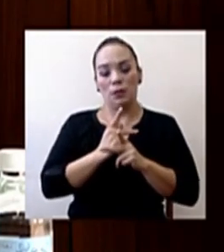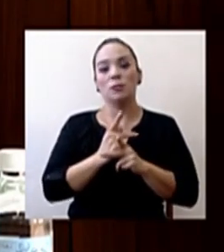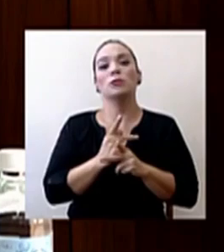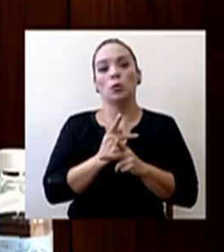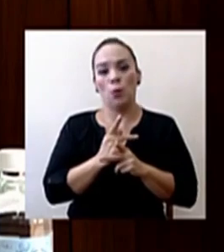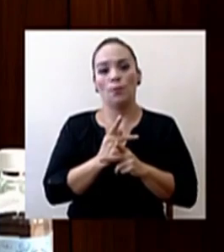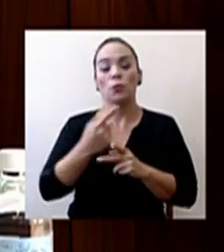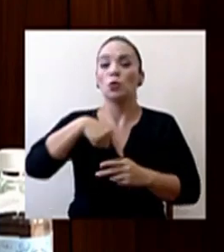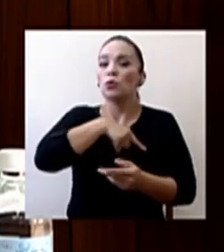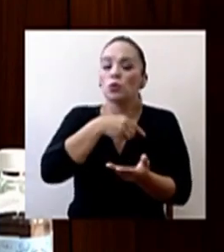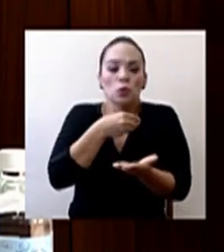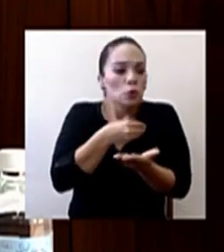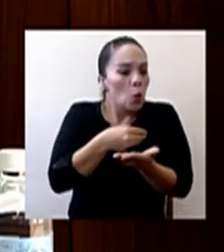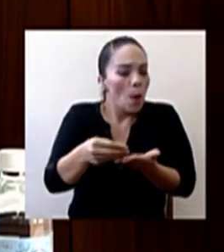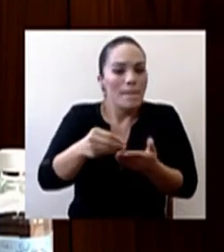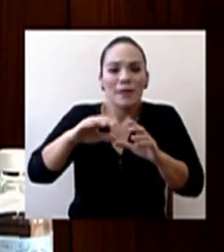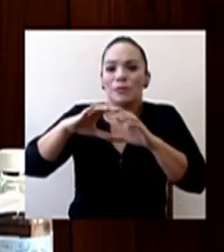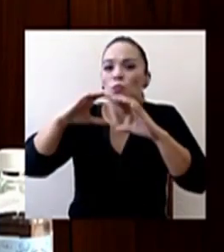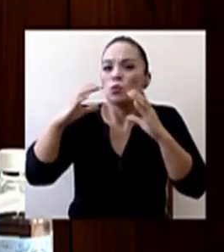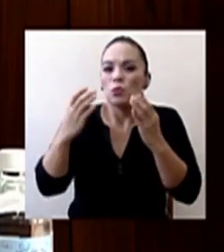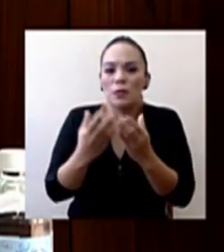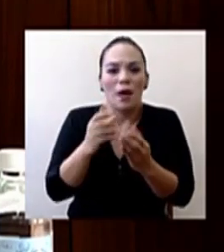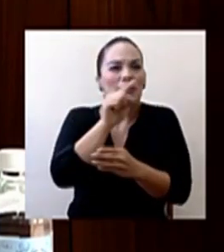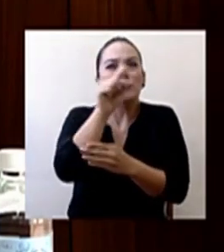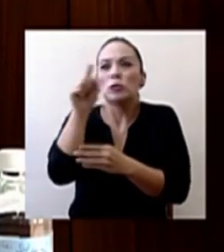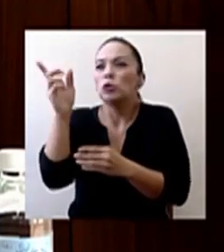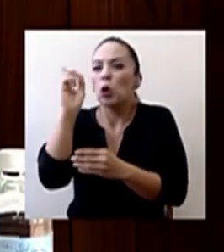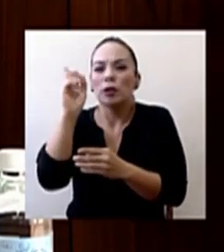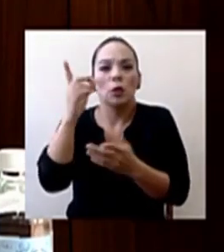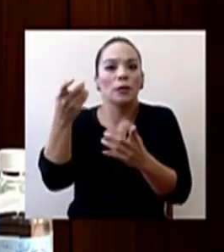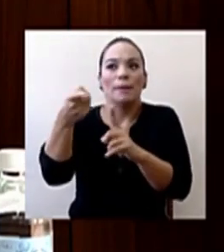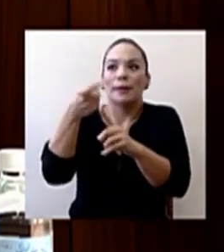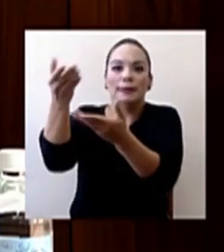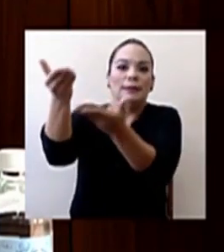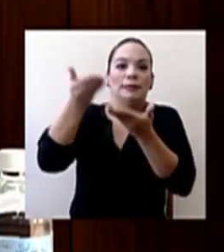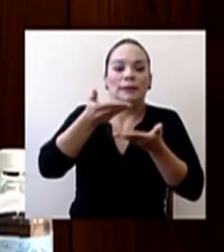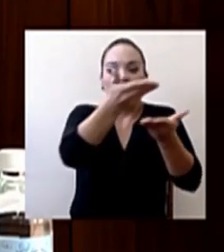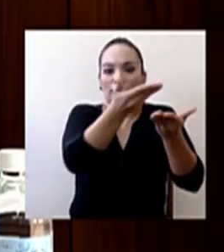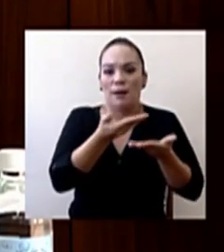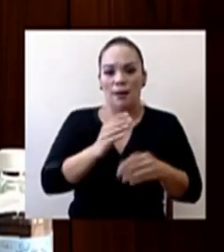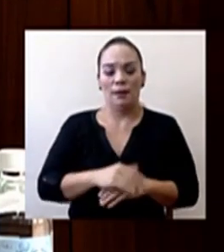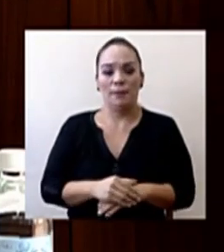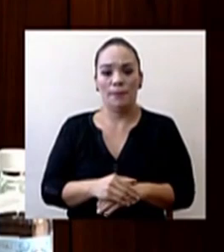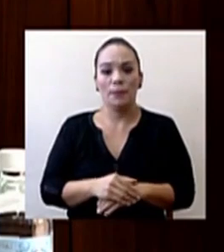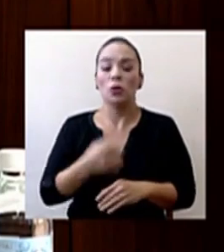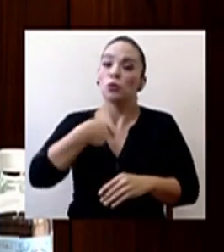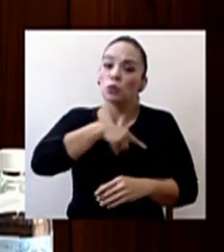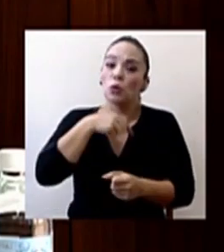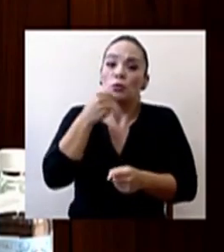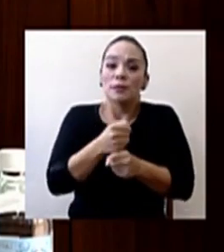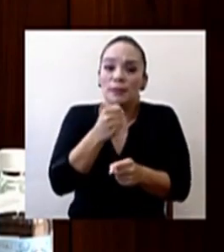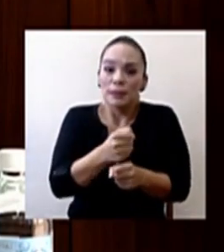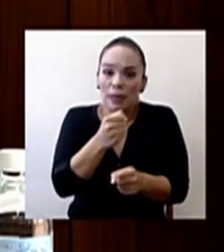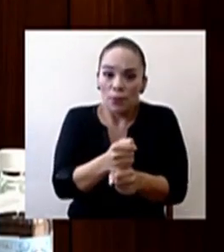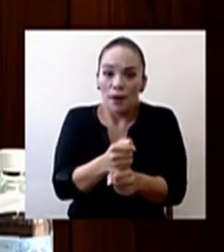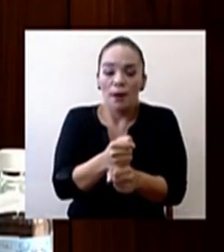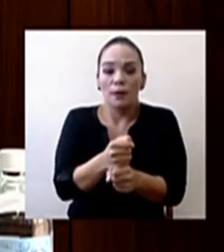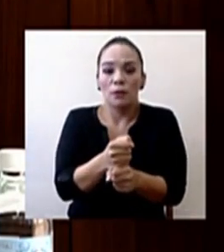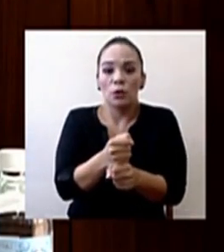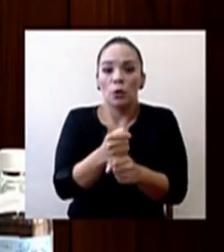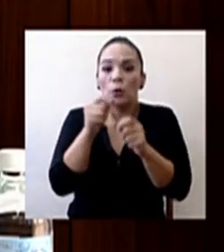haciendo compras mundiales, donde haya existencia, donde haya inventario. Estamos trabajando con